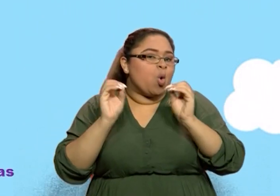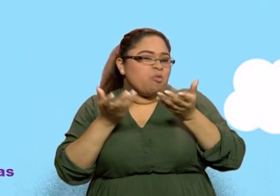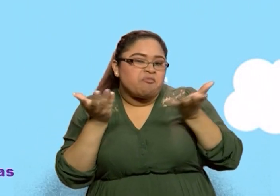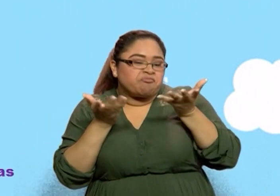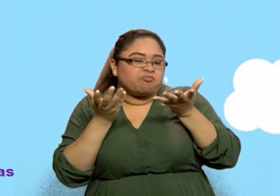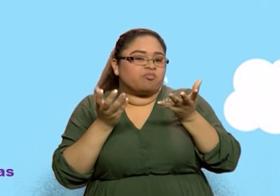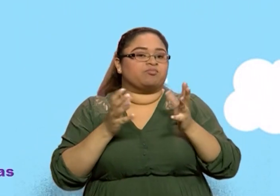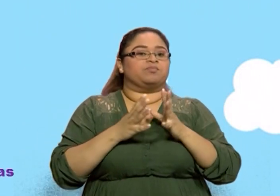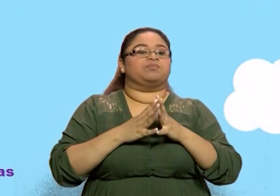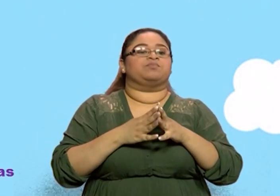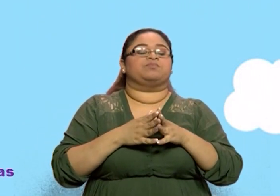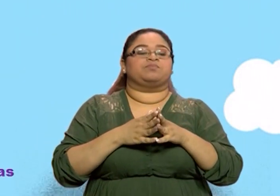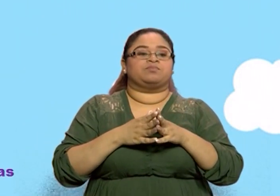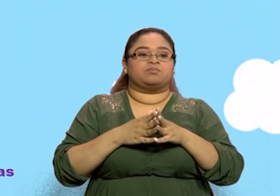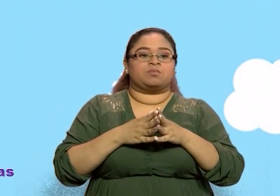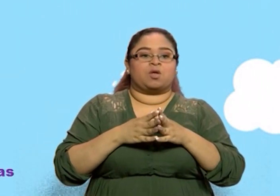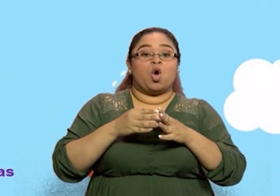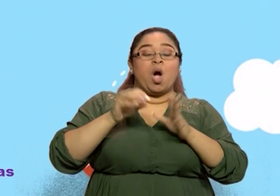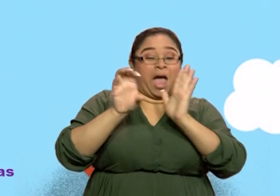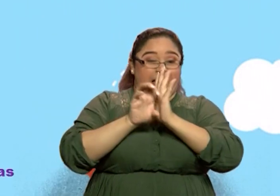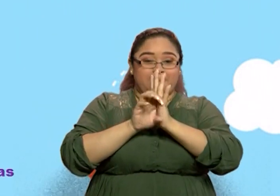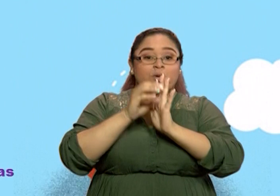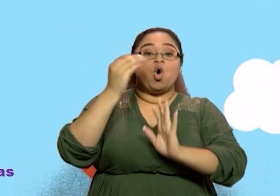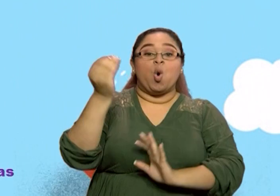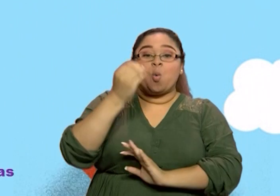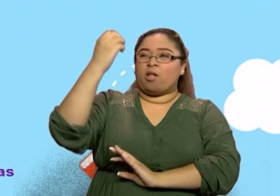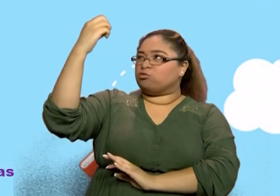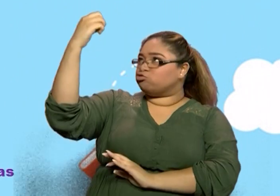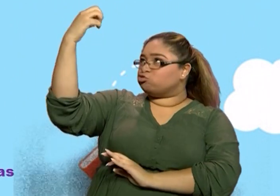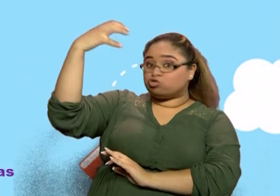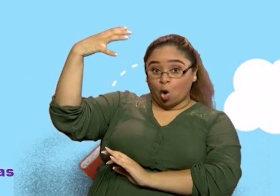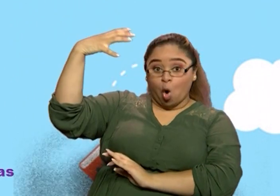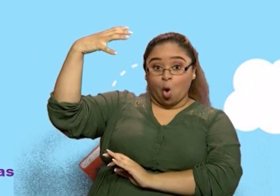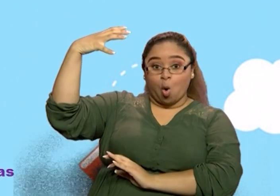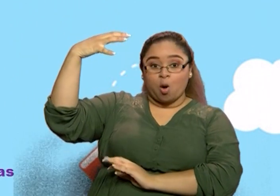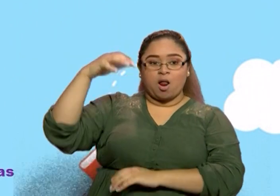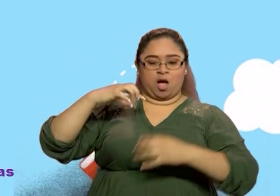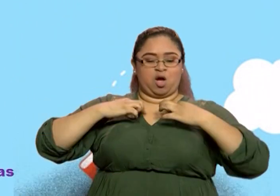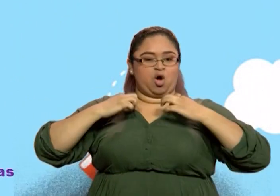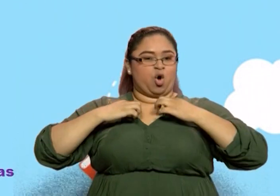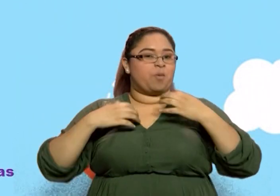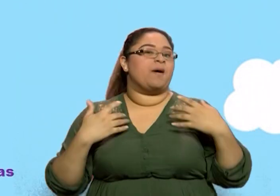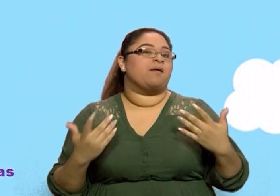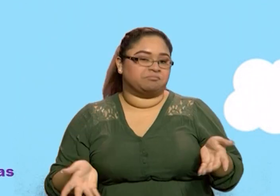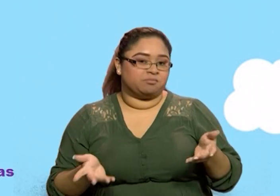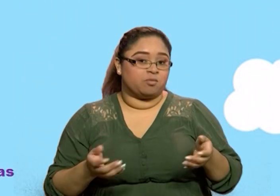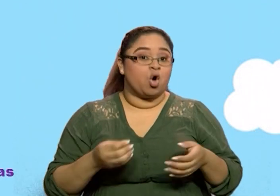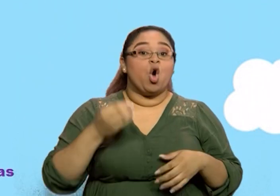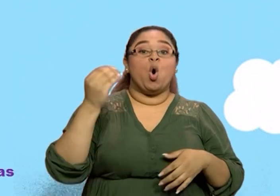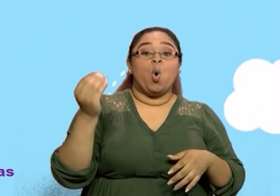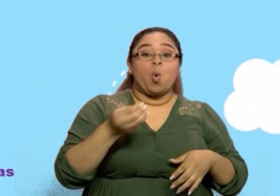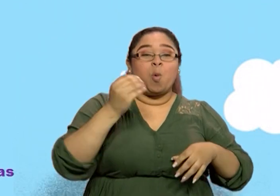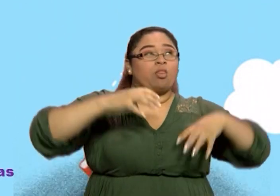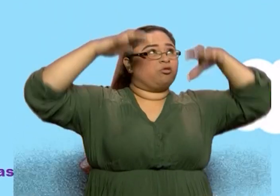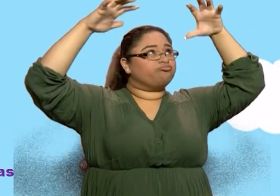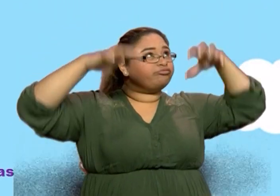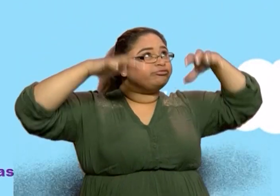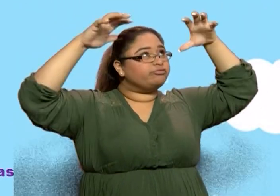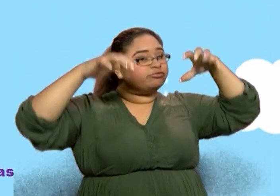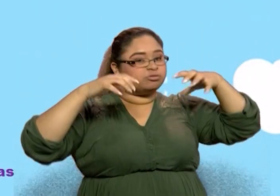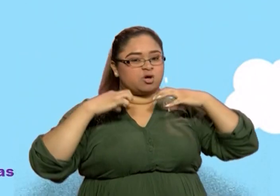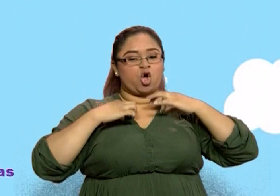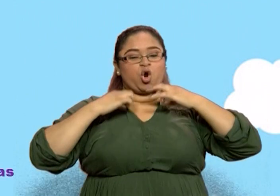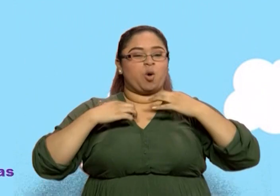Es decir, ¿qué accesorio o qué ropa podemos usar cuando está soleado o cuando está lluvioso?